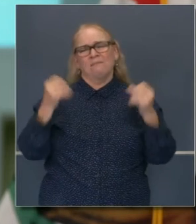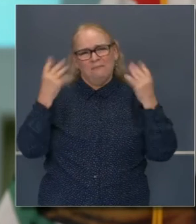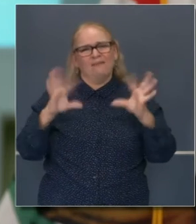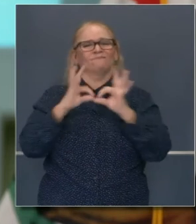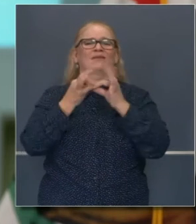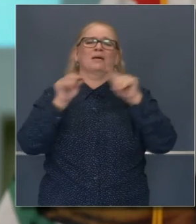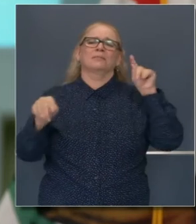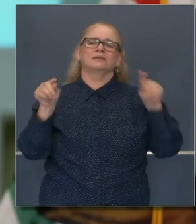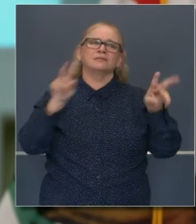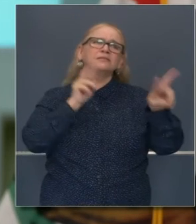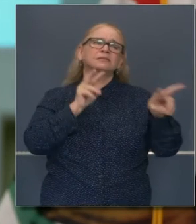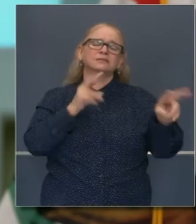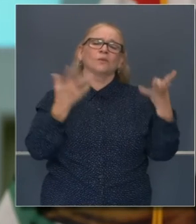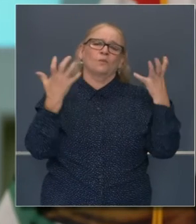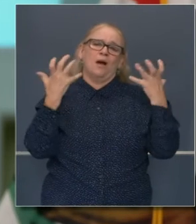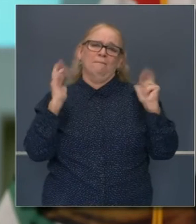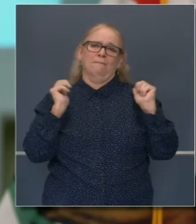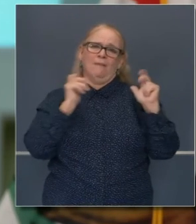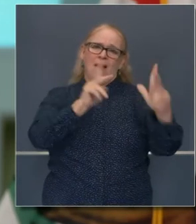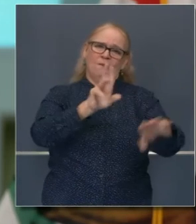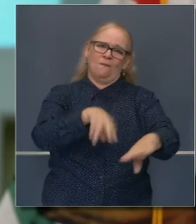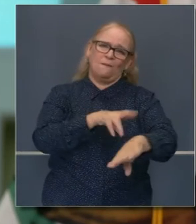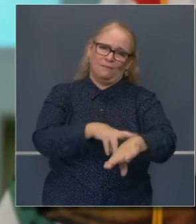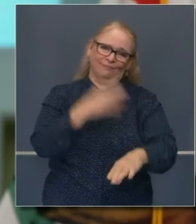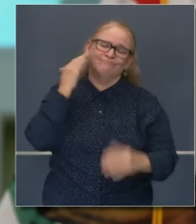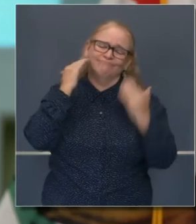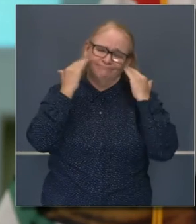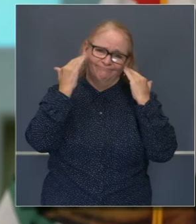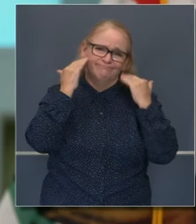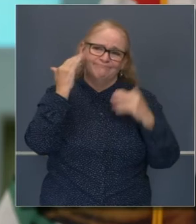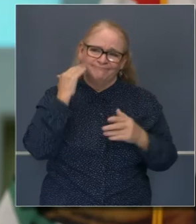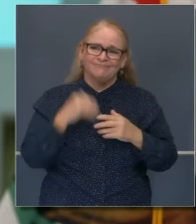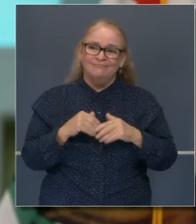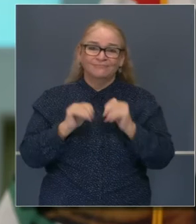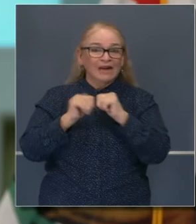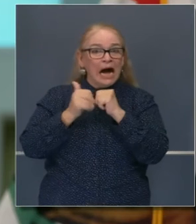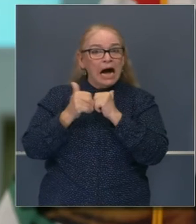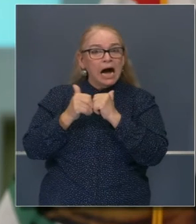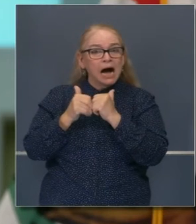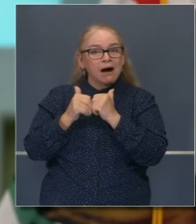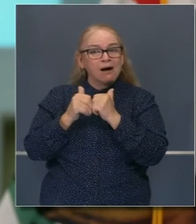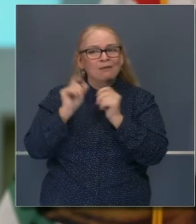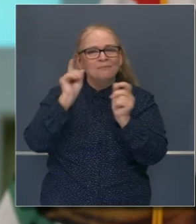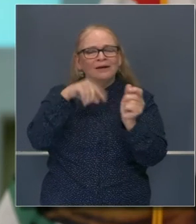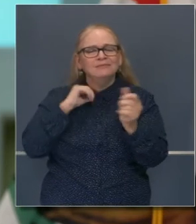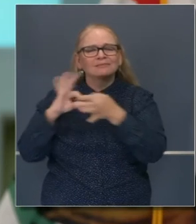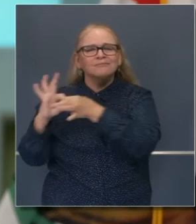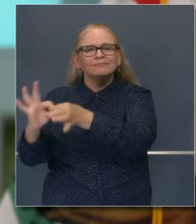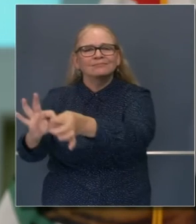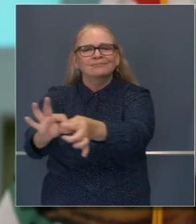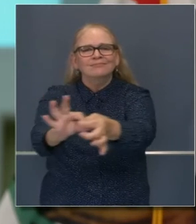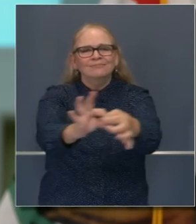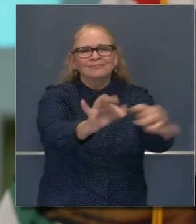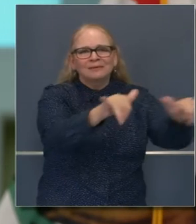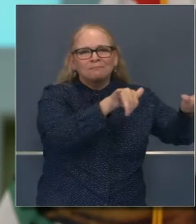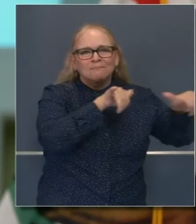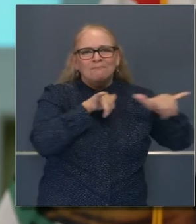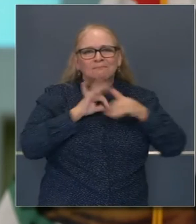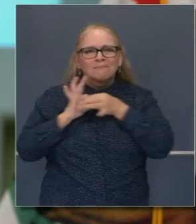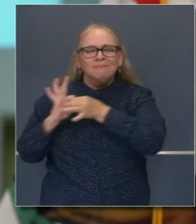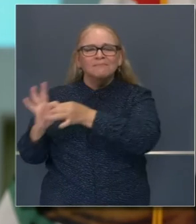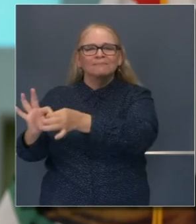desesperadamente. La mejor manera de hacerlo, la mejor manera de avanzar esta causa colectiva, es